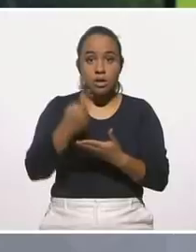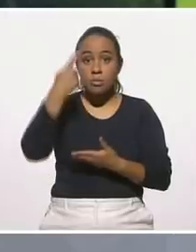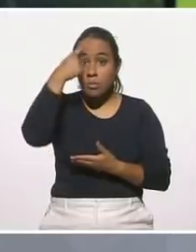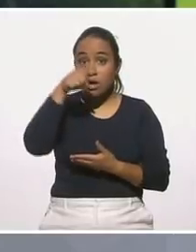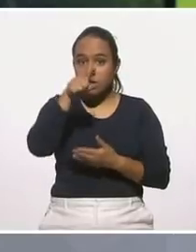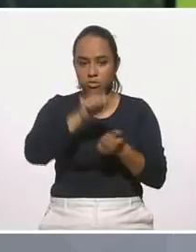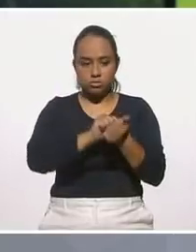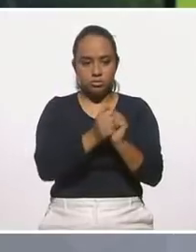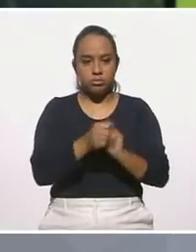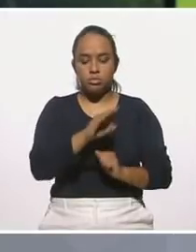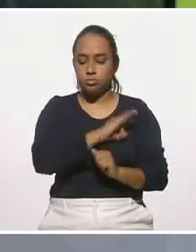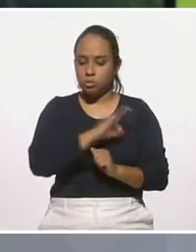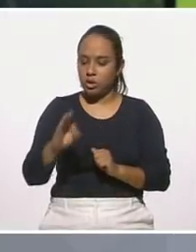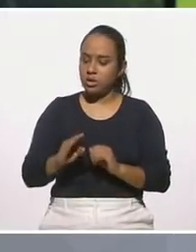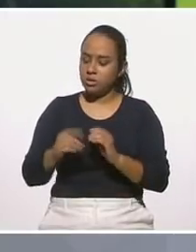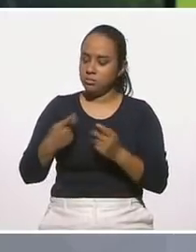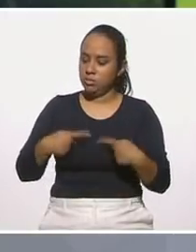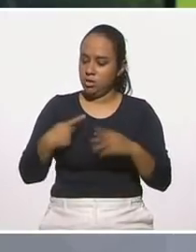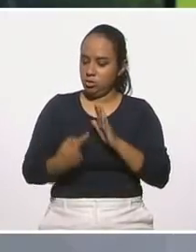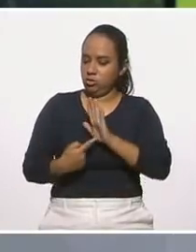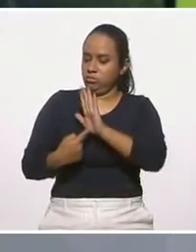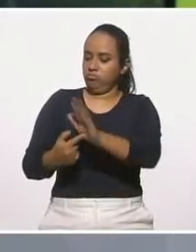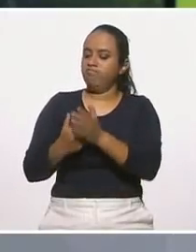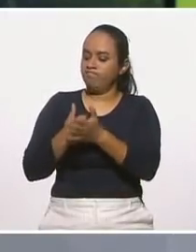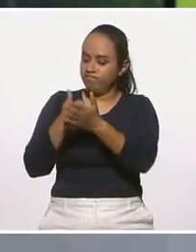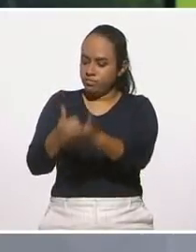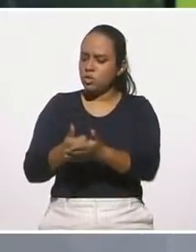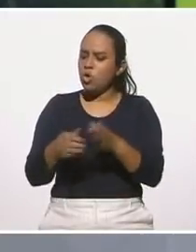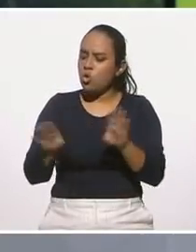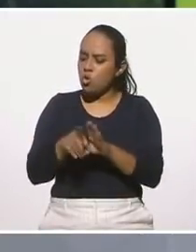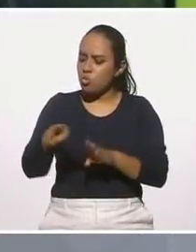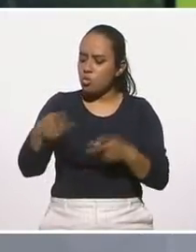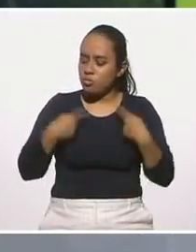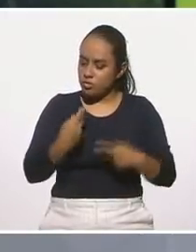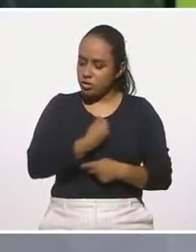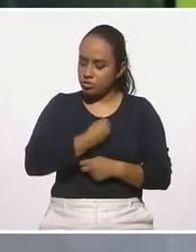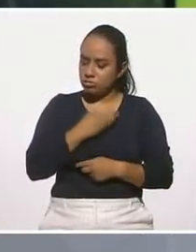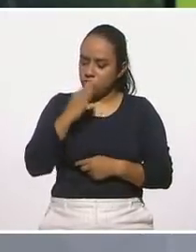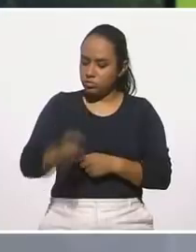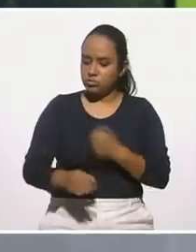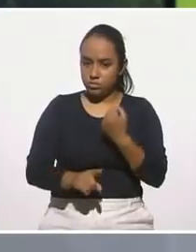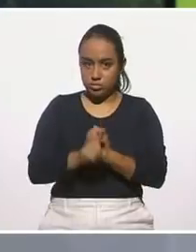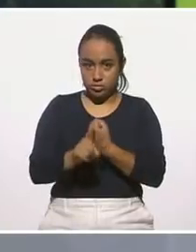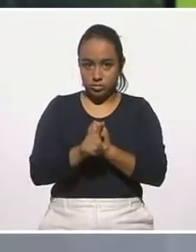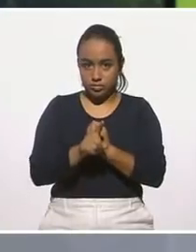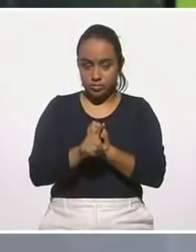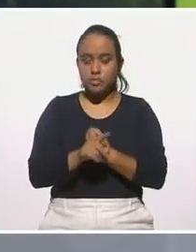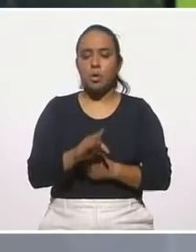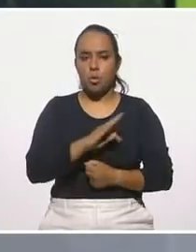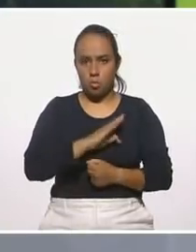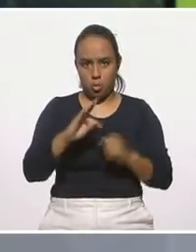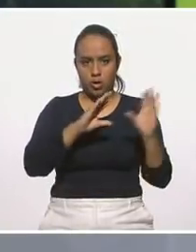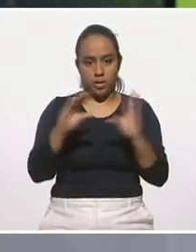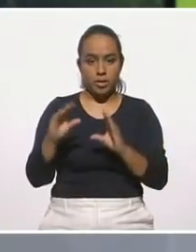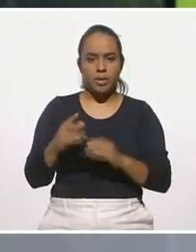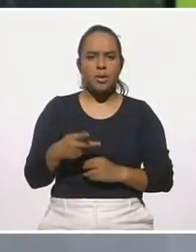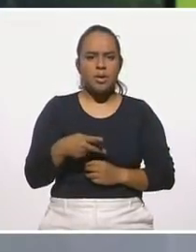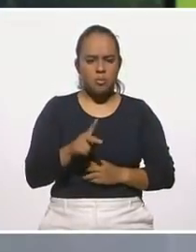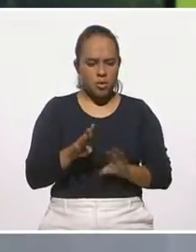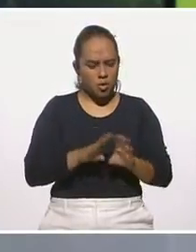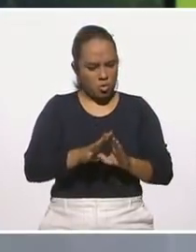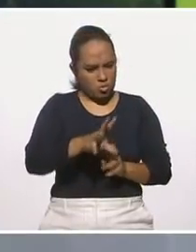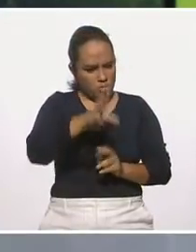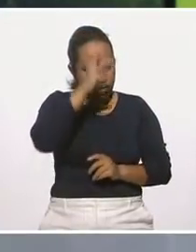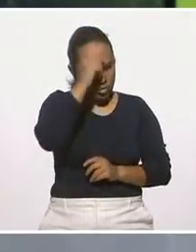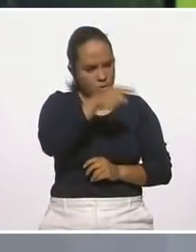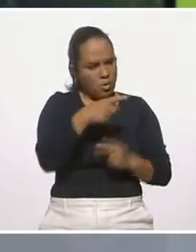conviertas en tutor de resiliencia, para que estudies cómo ser un tutor de resiliencia. Pero bueno, ¿cómo podemos aprender de